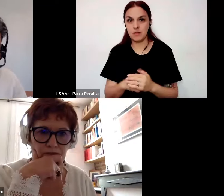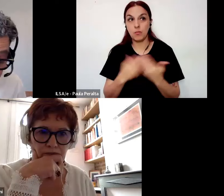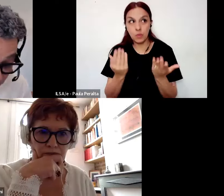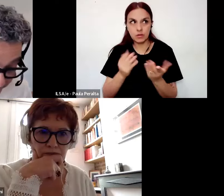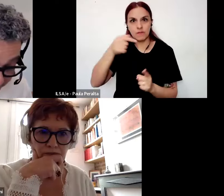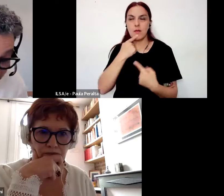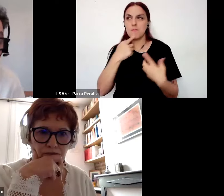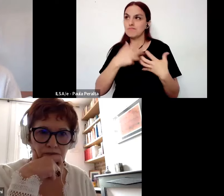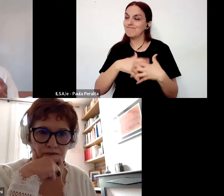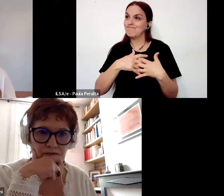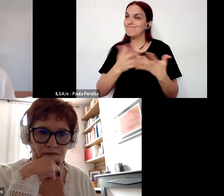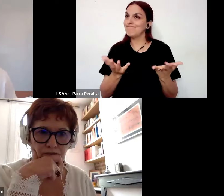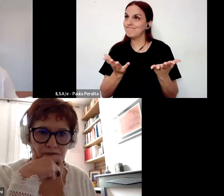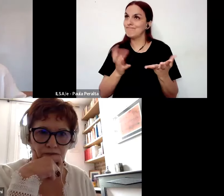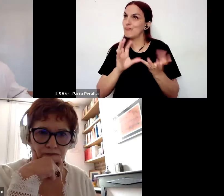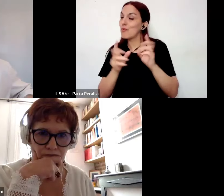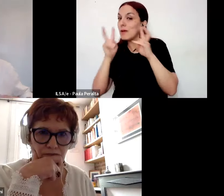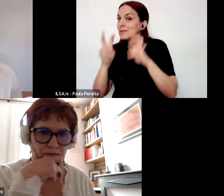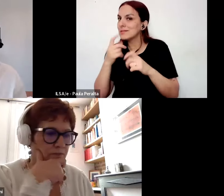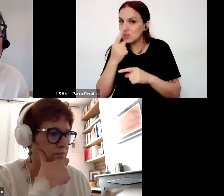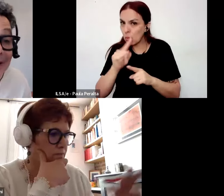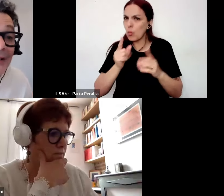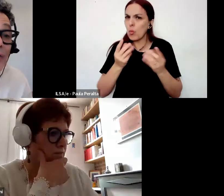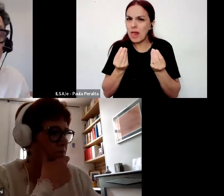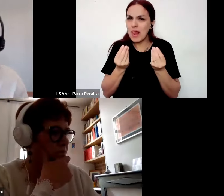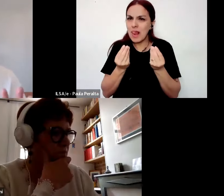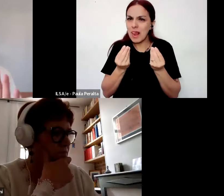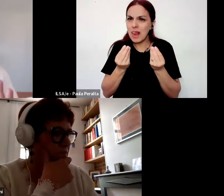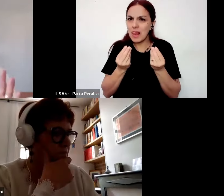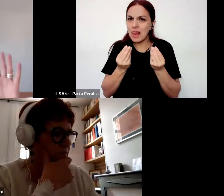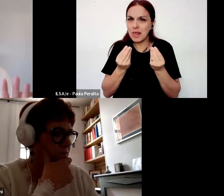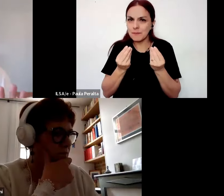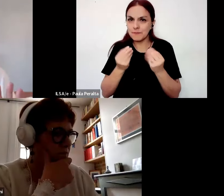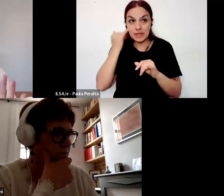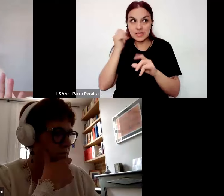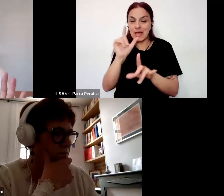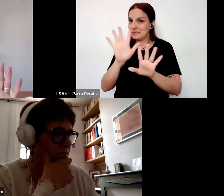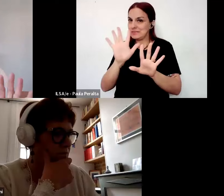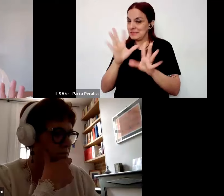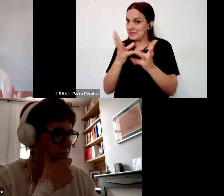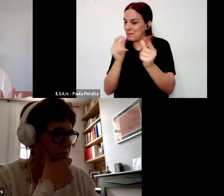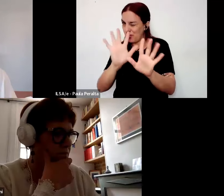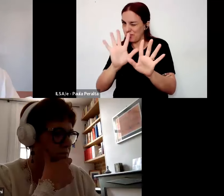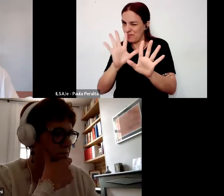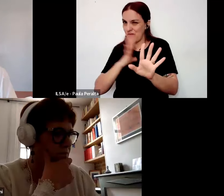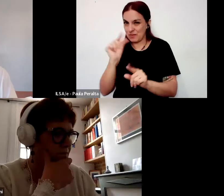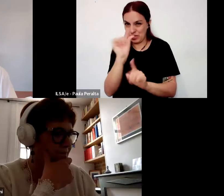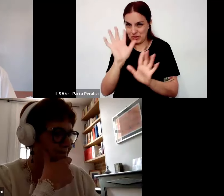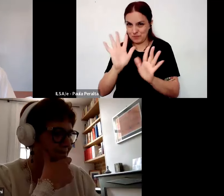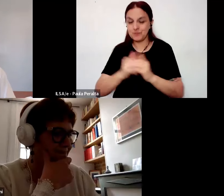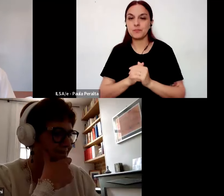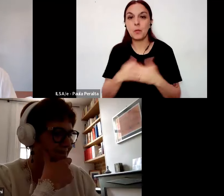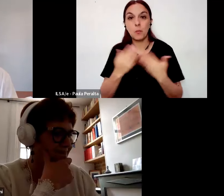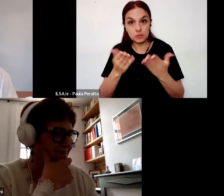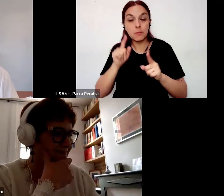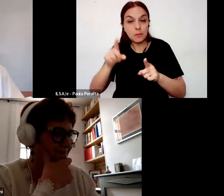¿qué tipo de investigación la misma investigación ya termino que hacen ya estoy terminando que hacen en